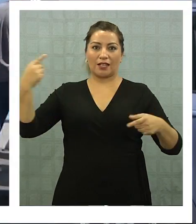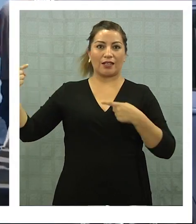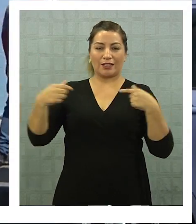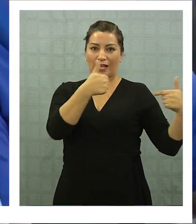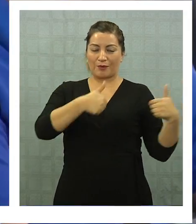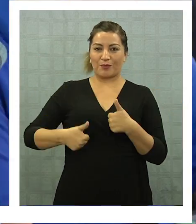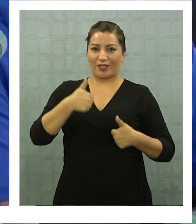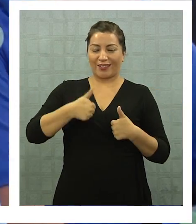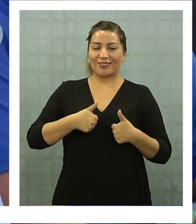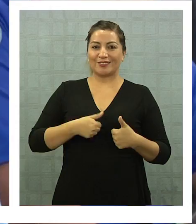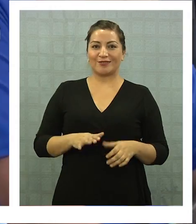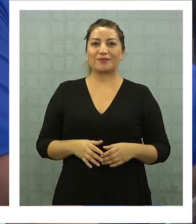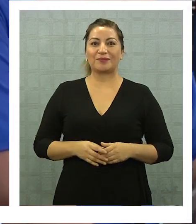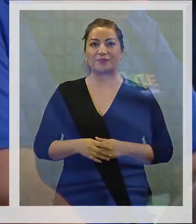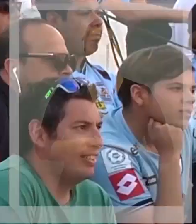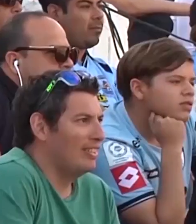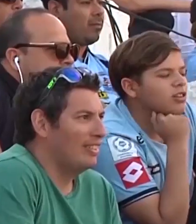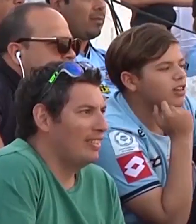transición.